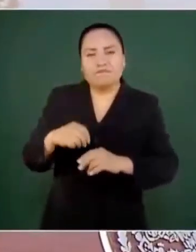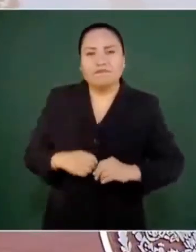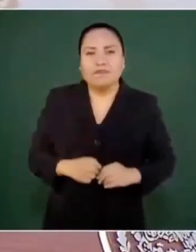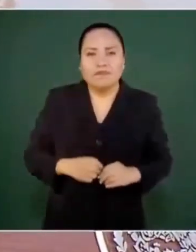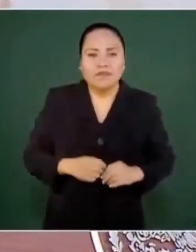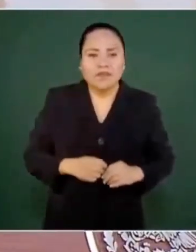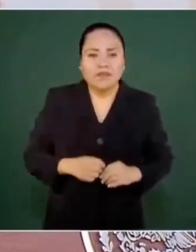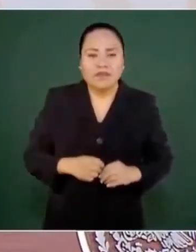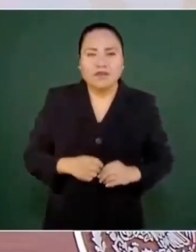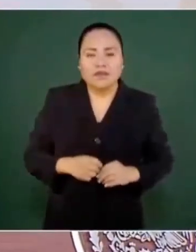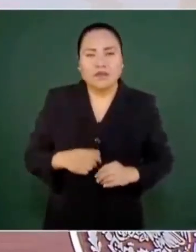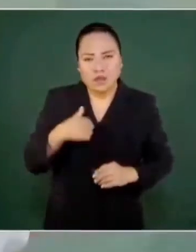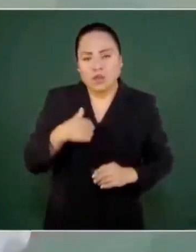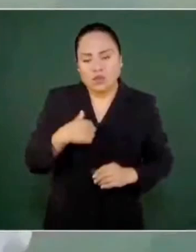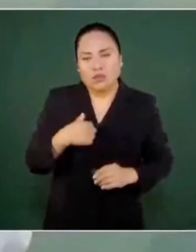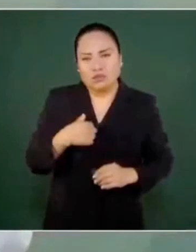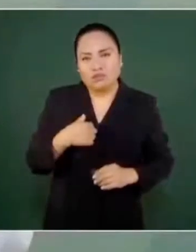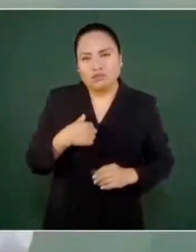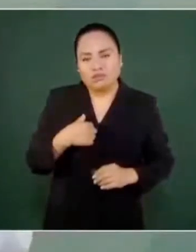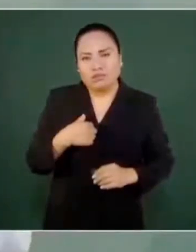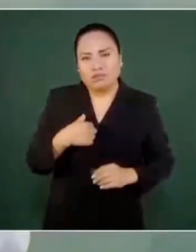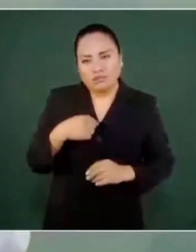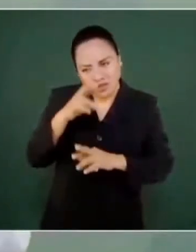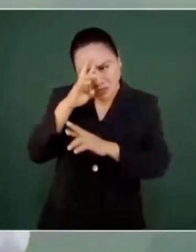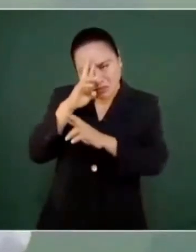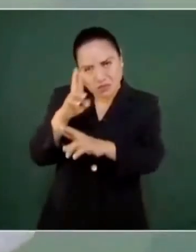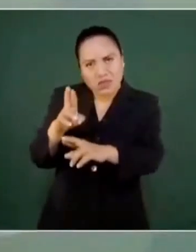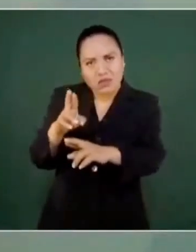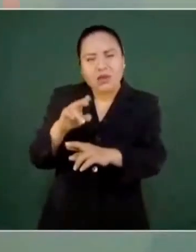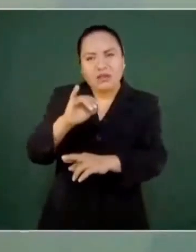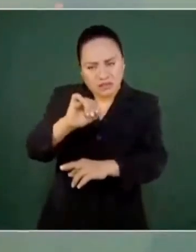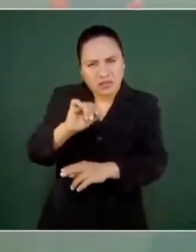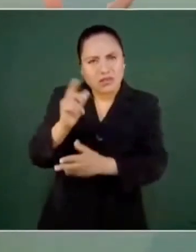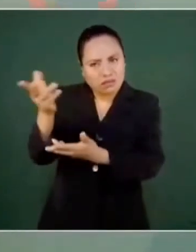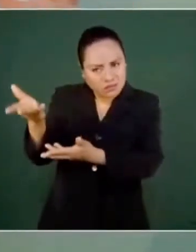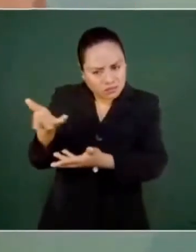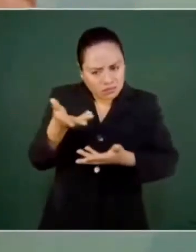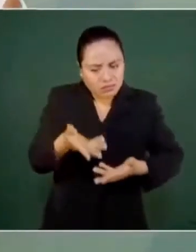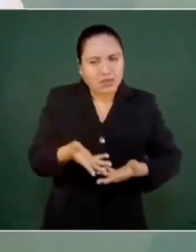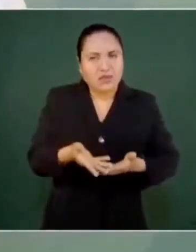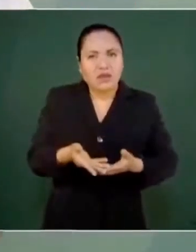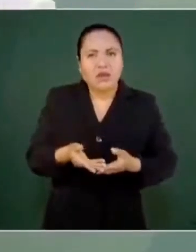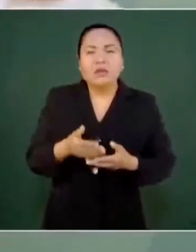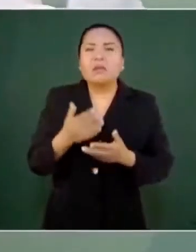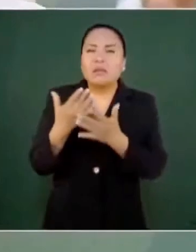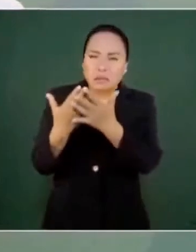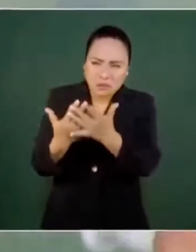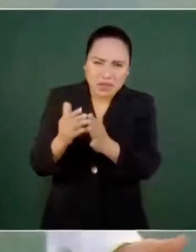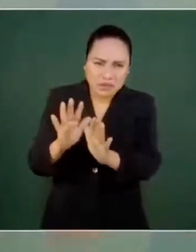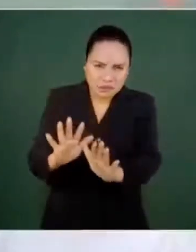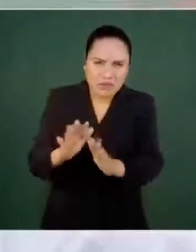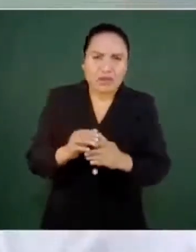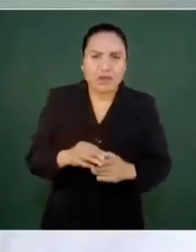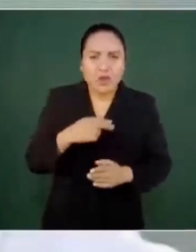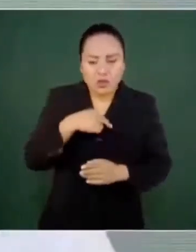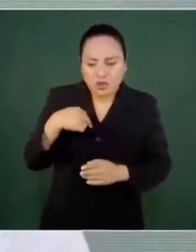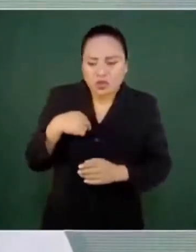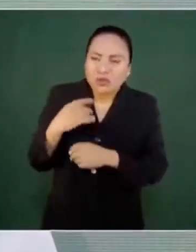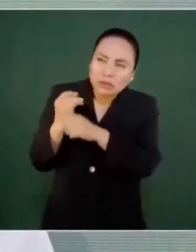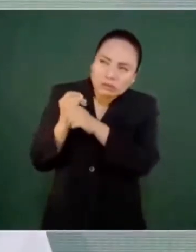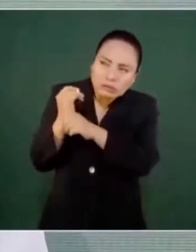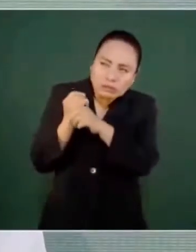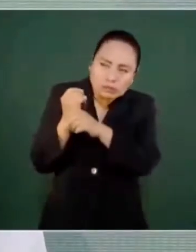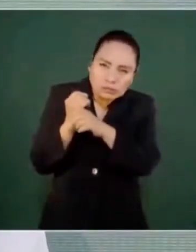la voy a recibir en su momento, que estamos haciendo nuestro trabajo.